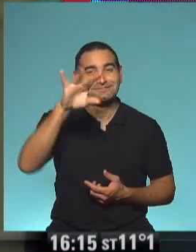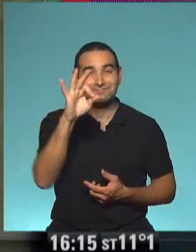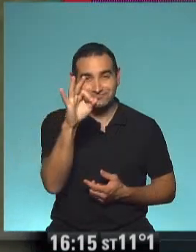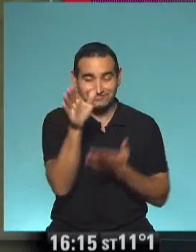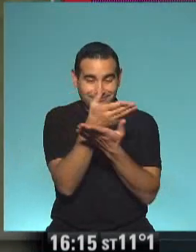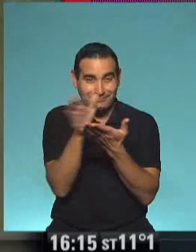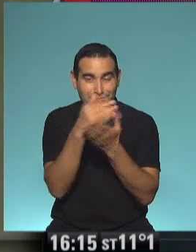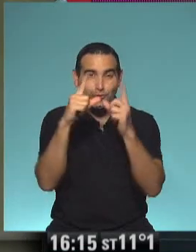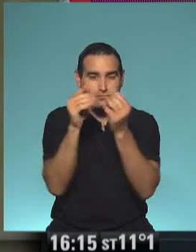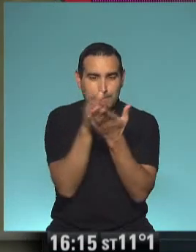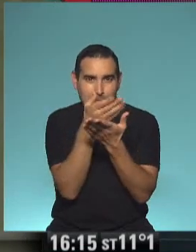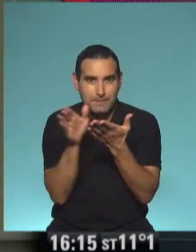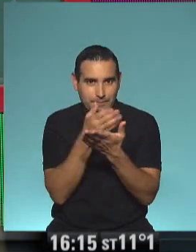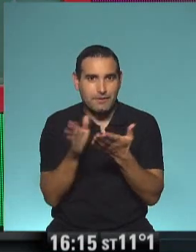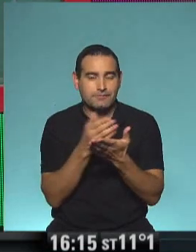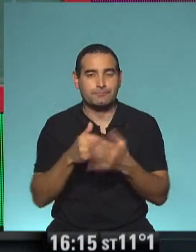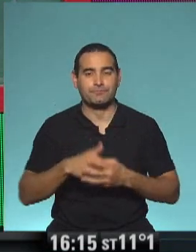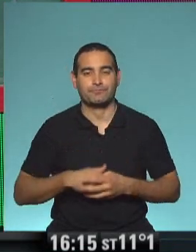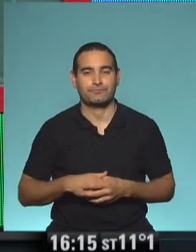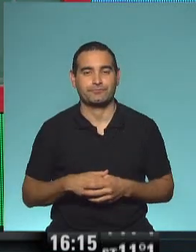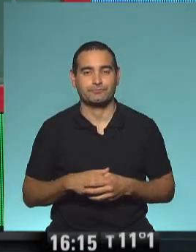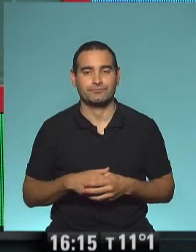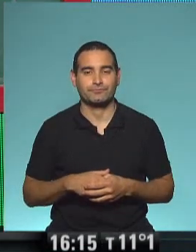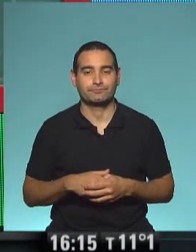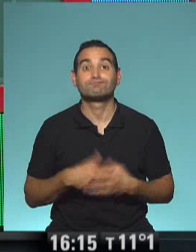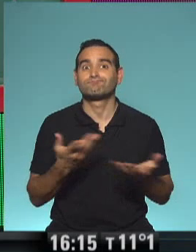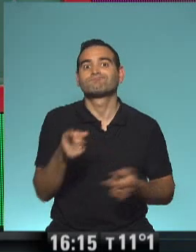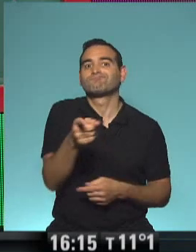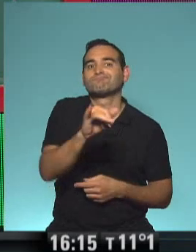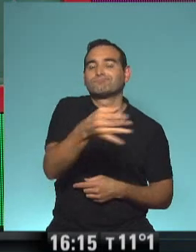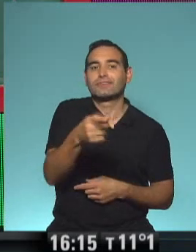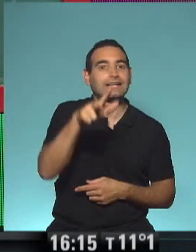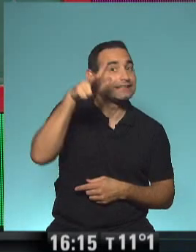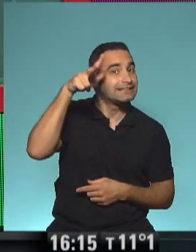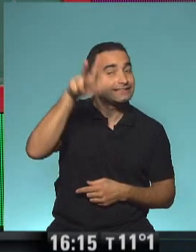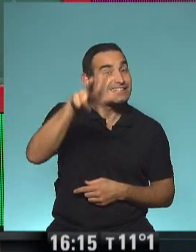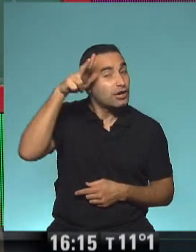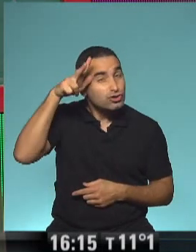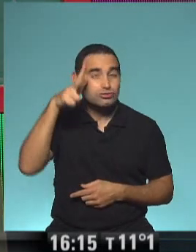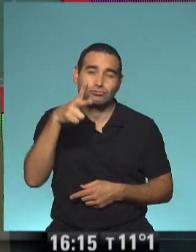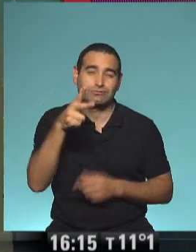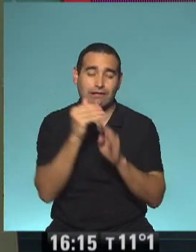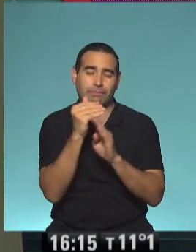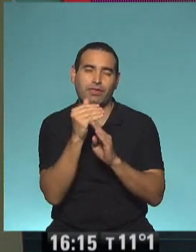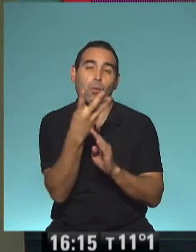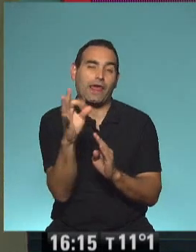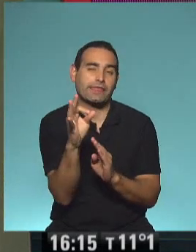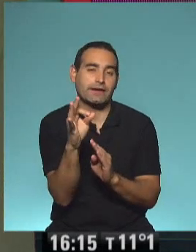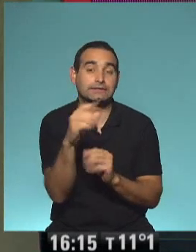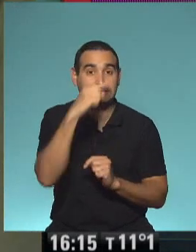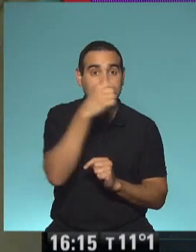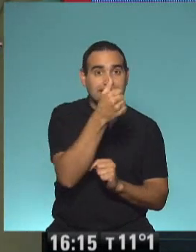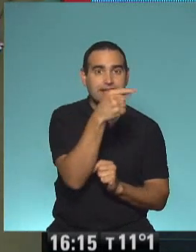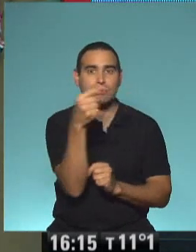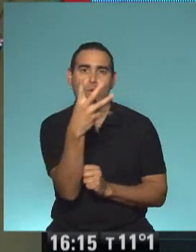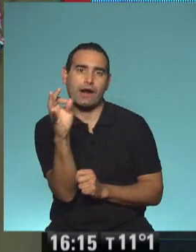Fragmentando alguno. Claro, porque ya pensándolo, 38 es casi 40. 76 menos